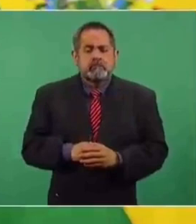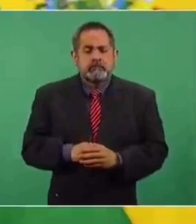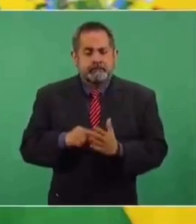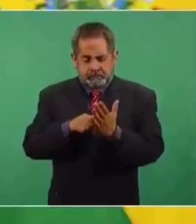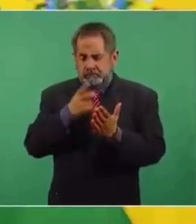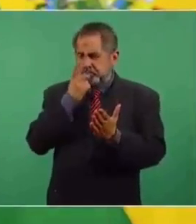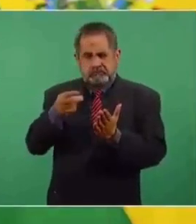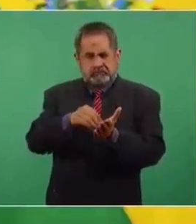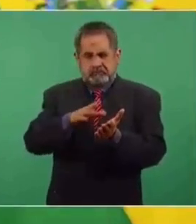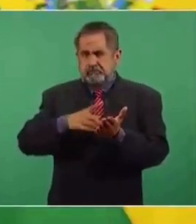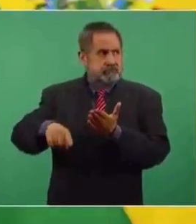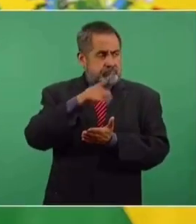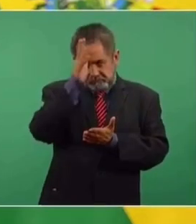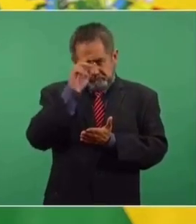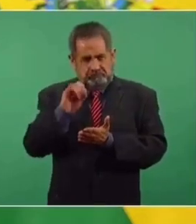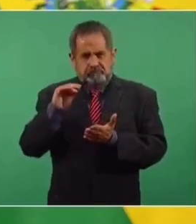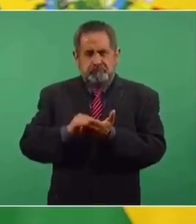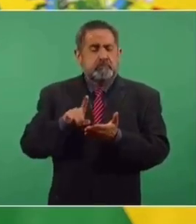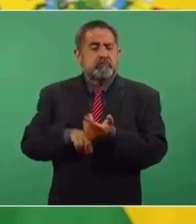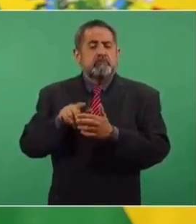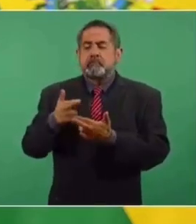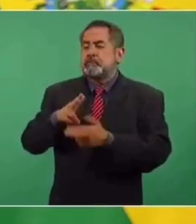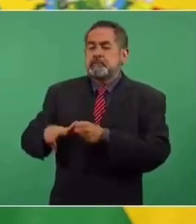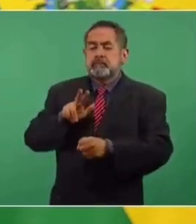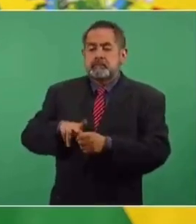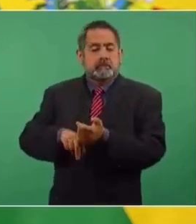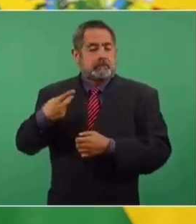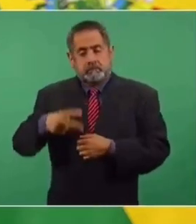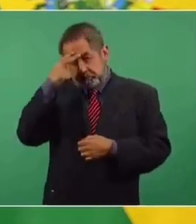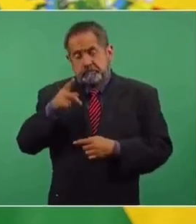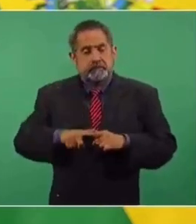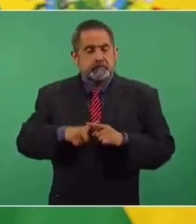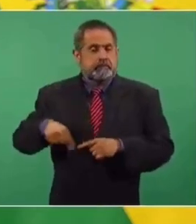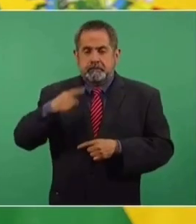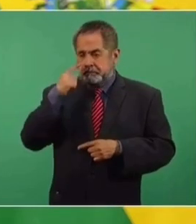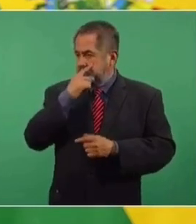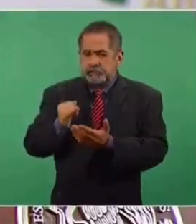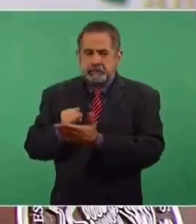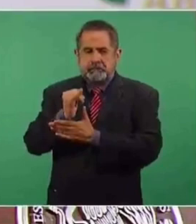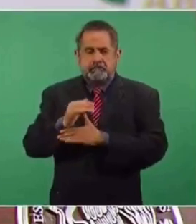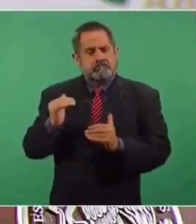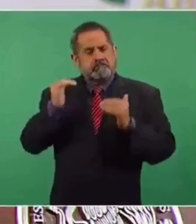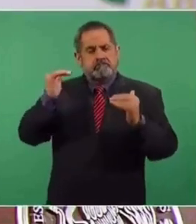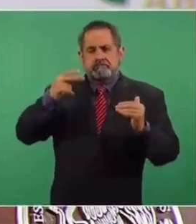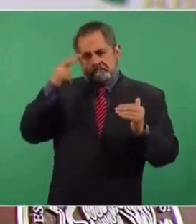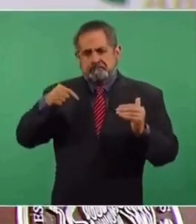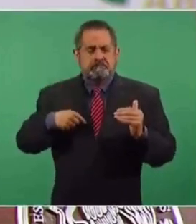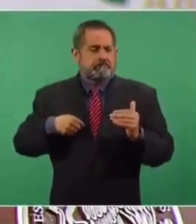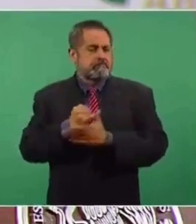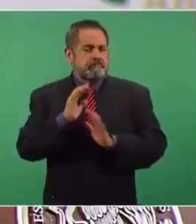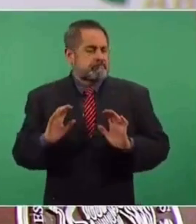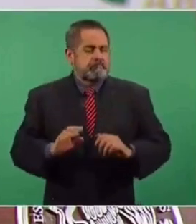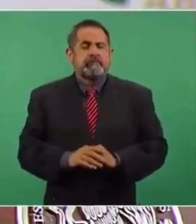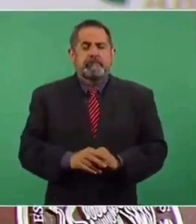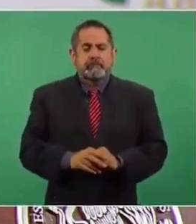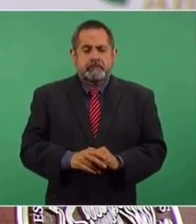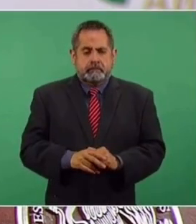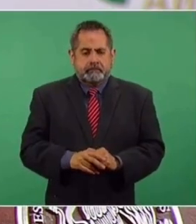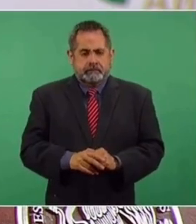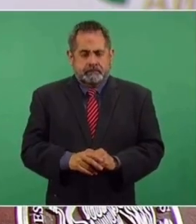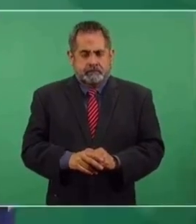se acordó de que el manejo de los recursos naturales de México es una decisión soberana de los mexicanos.